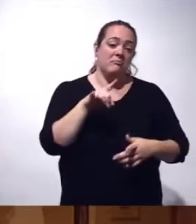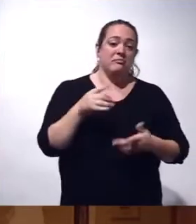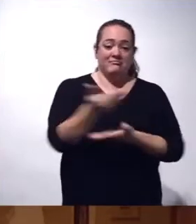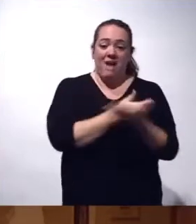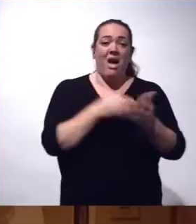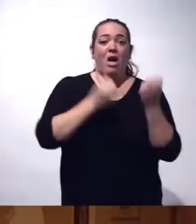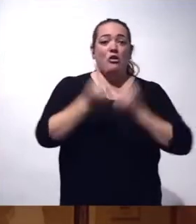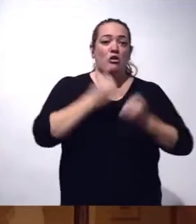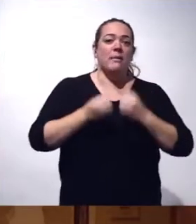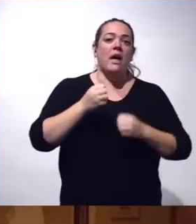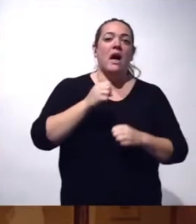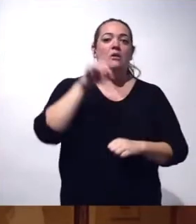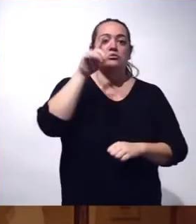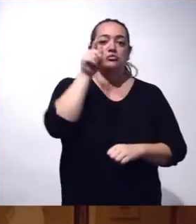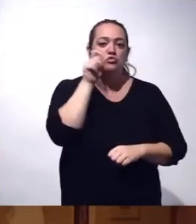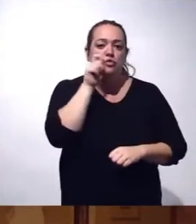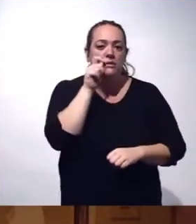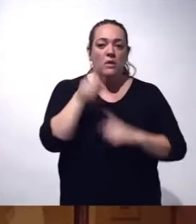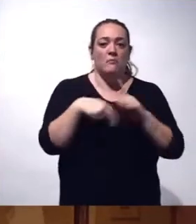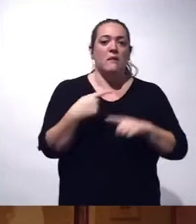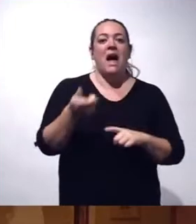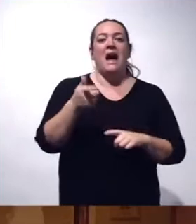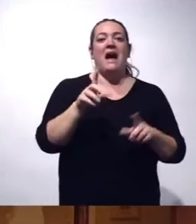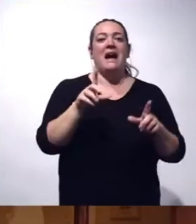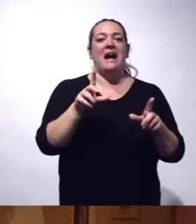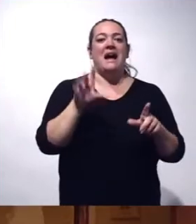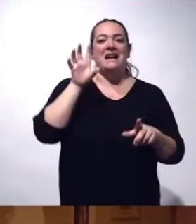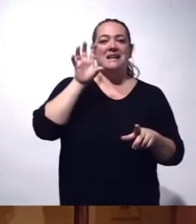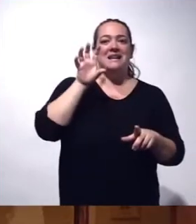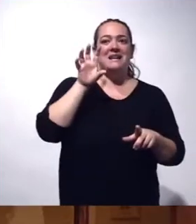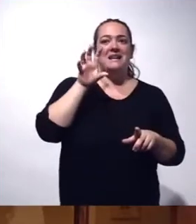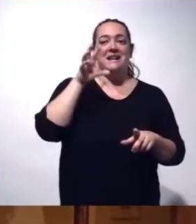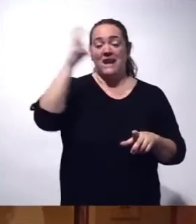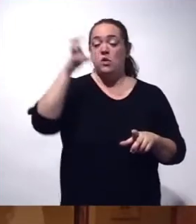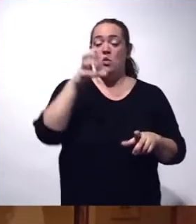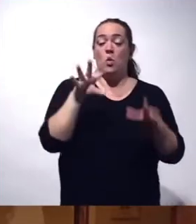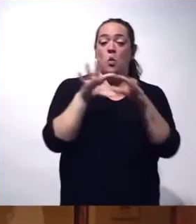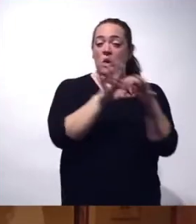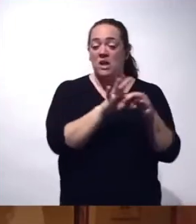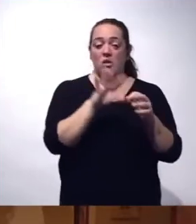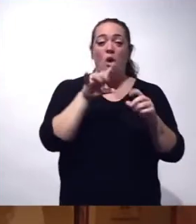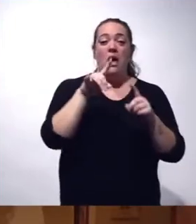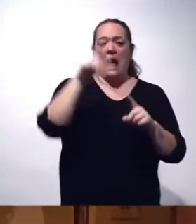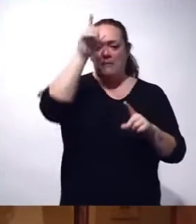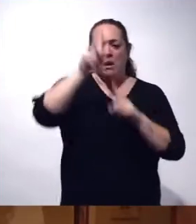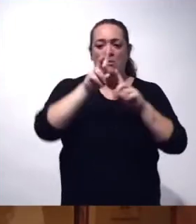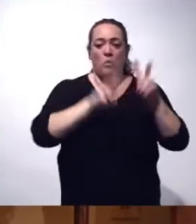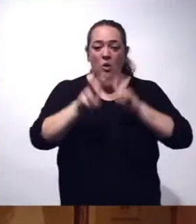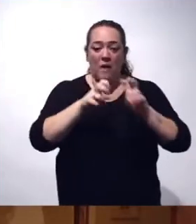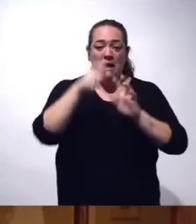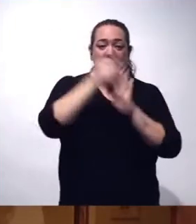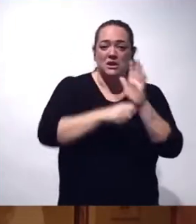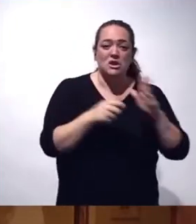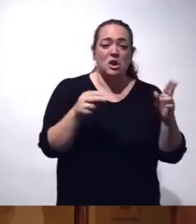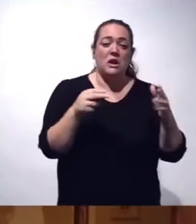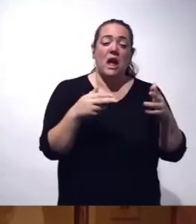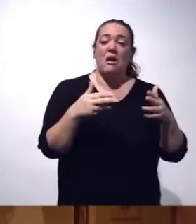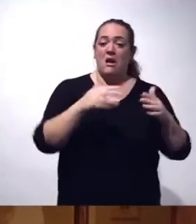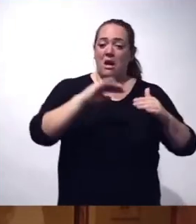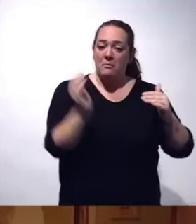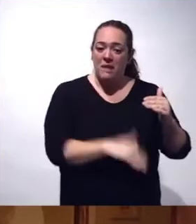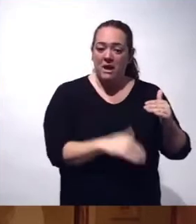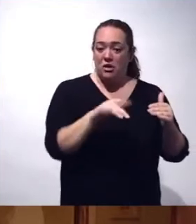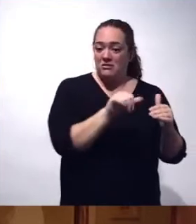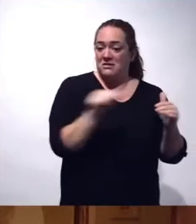que después de que el Reino Unido y también el gobierno de España buscaran medidas para aliviar restricciones, las cosas en esta última